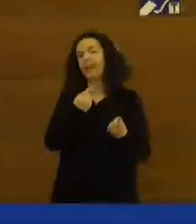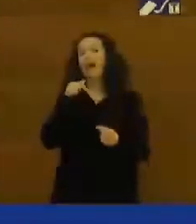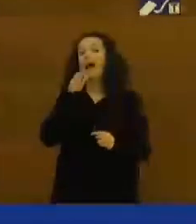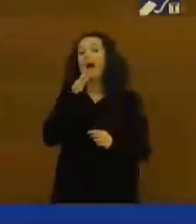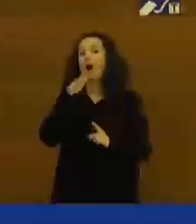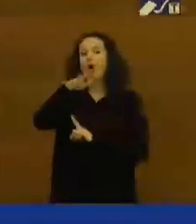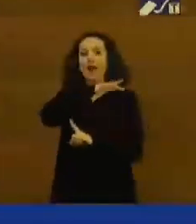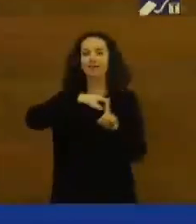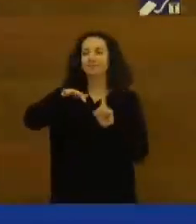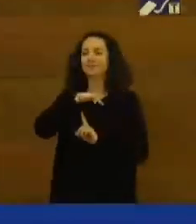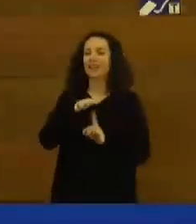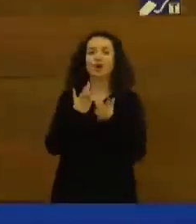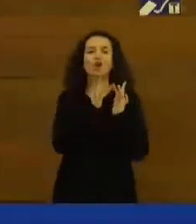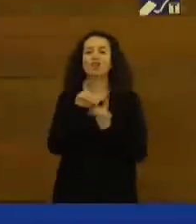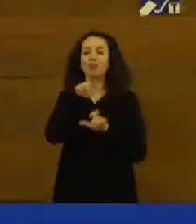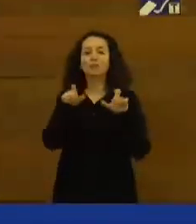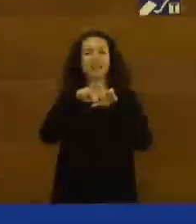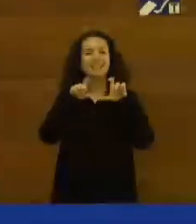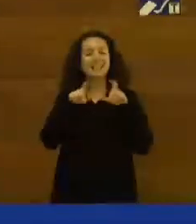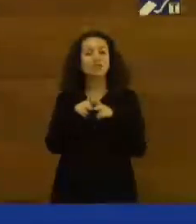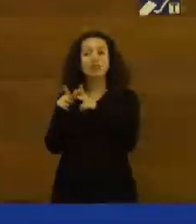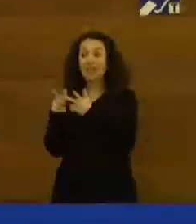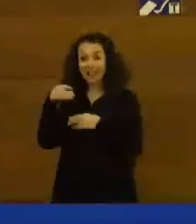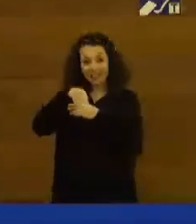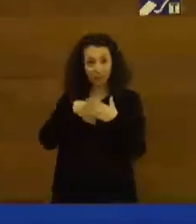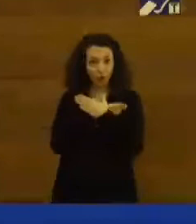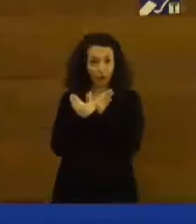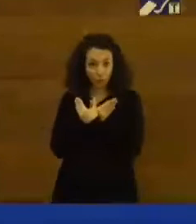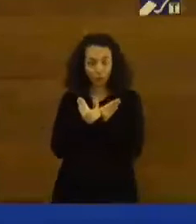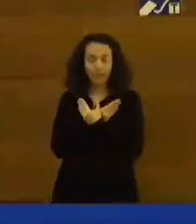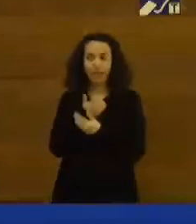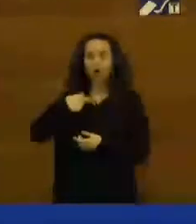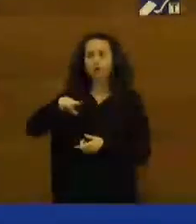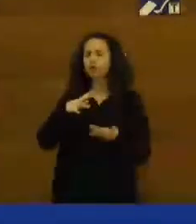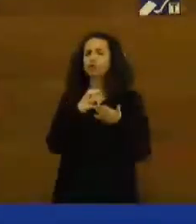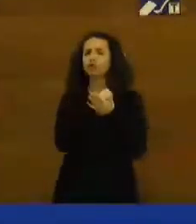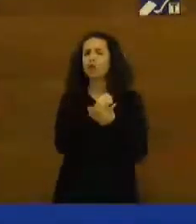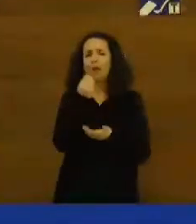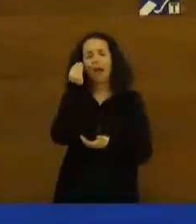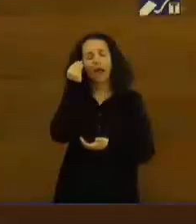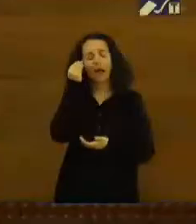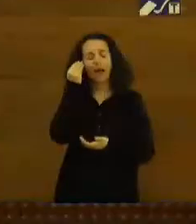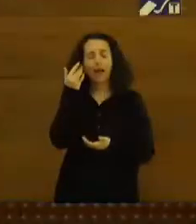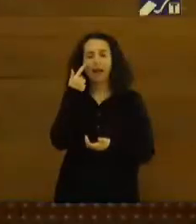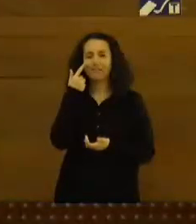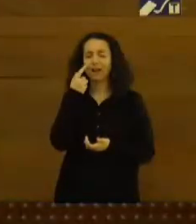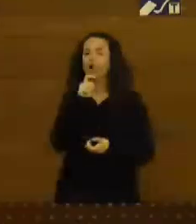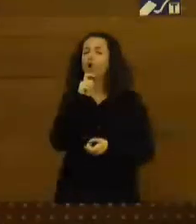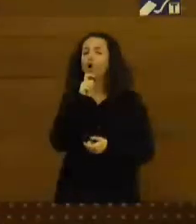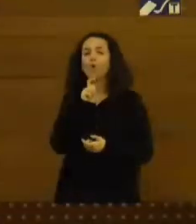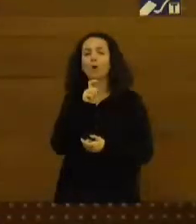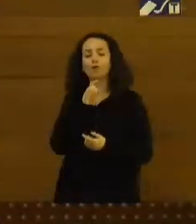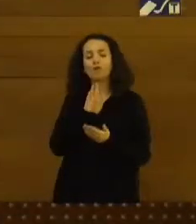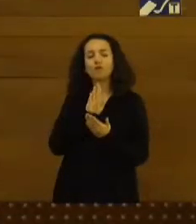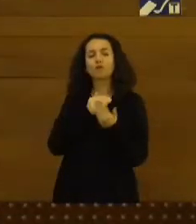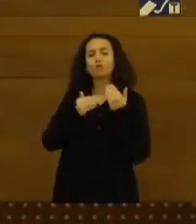estamos aquí, ¿no? De entidades sociales, de Naturgy, también que entre todos veamos cómo tratar de afrontar de la